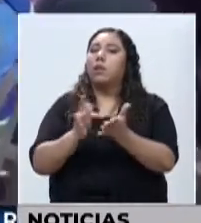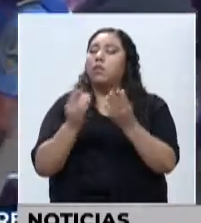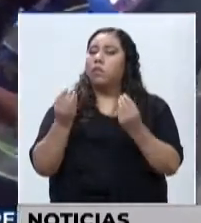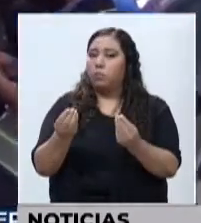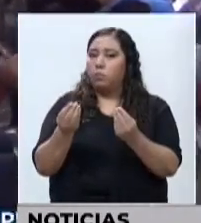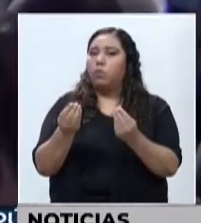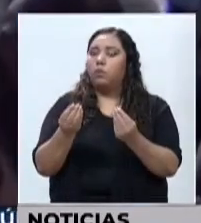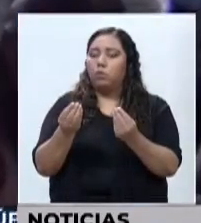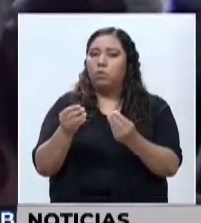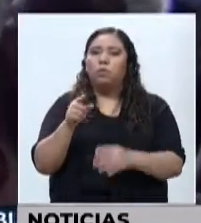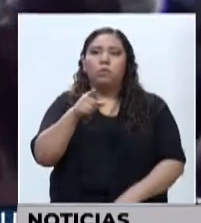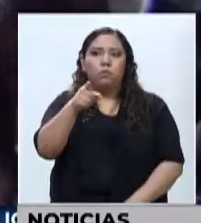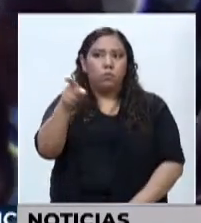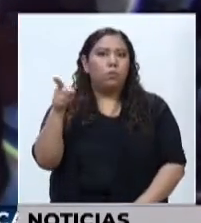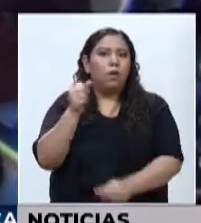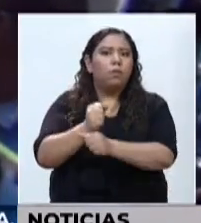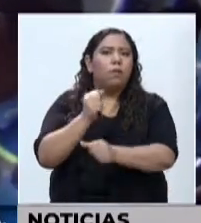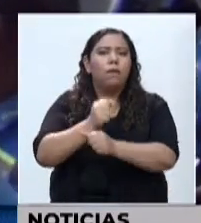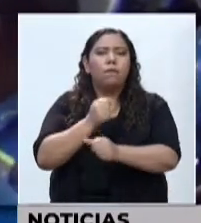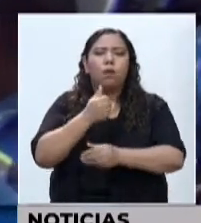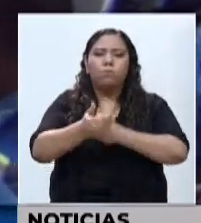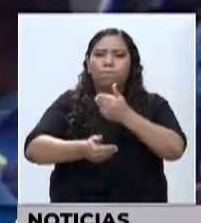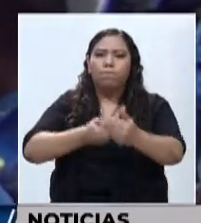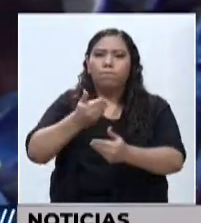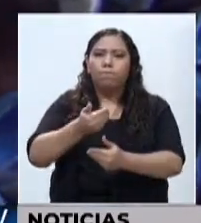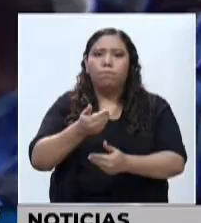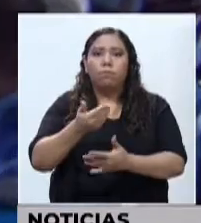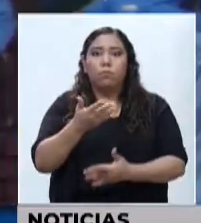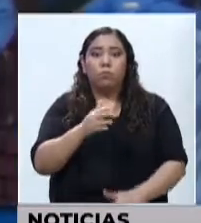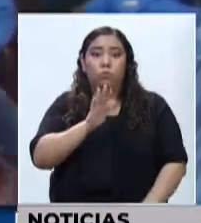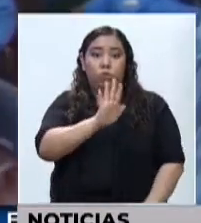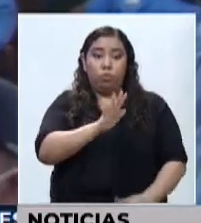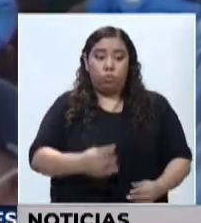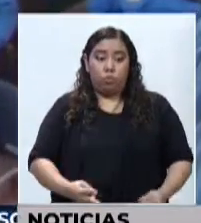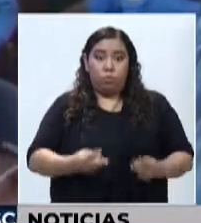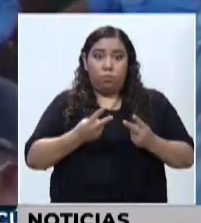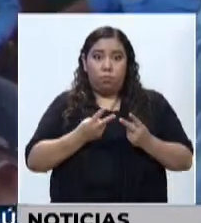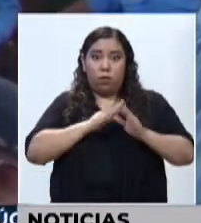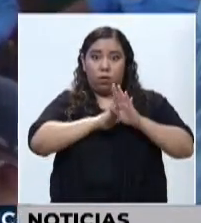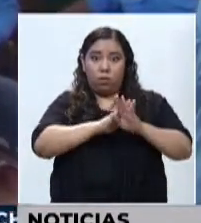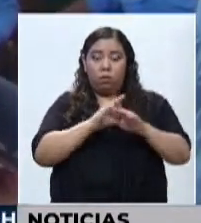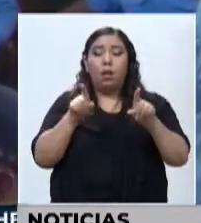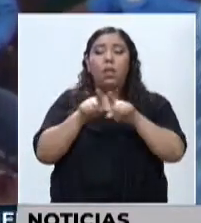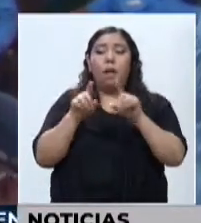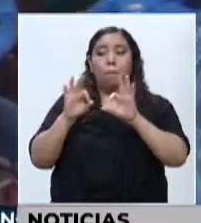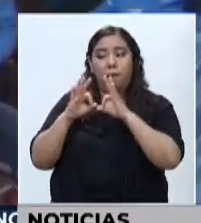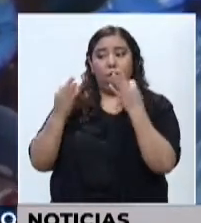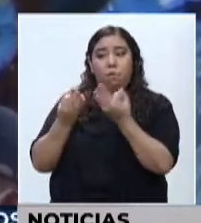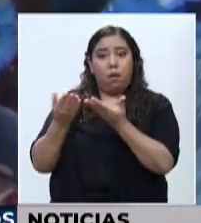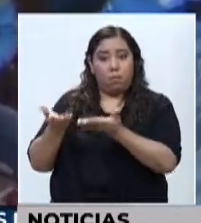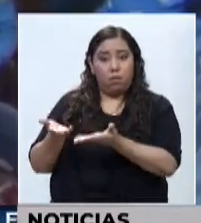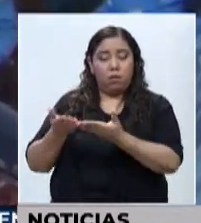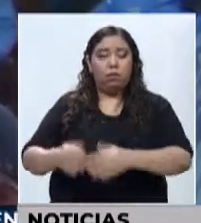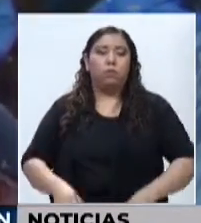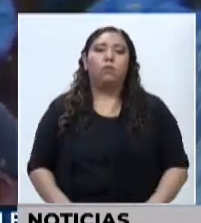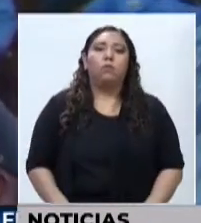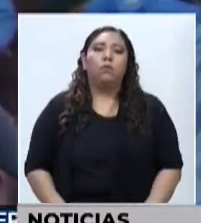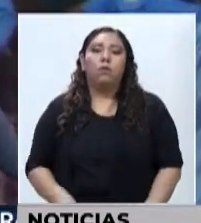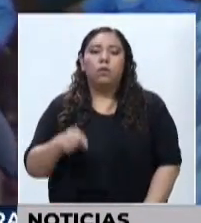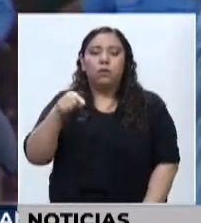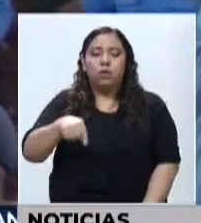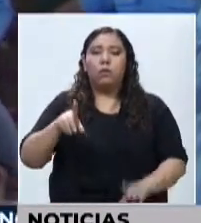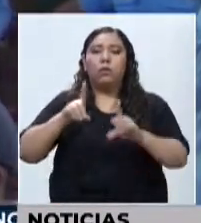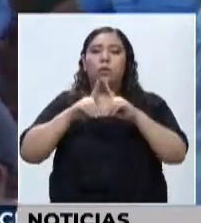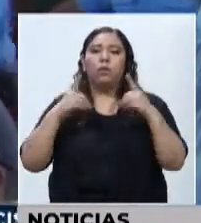realizar sus trabajos sin poner en riesgo su vida y la de sus familias. El personal de la Policía Nacional asignado aquí en el departamento de Choluteca,